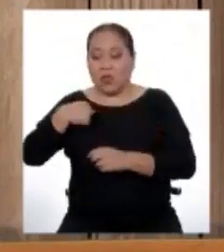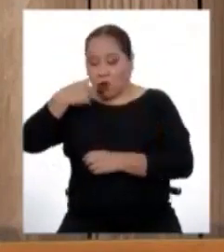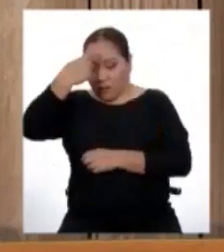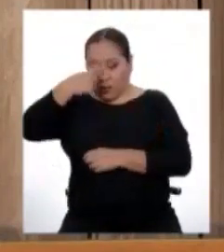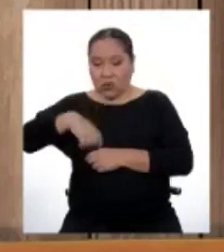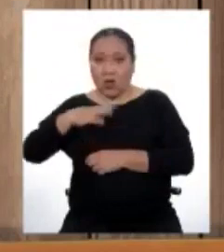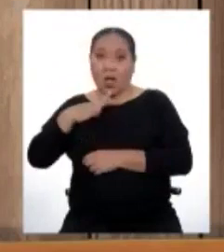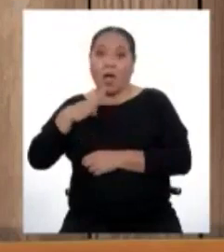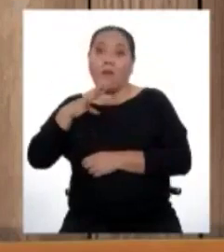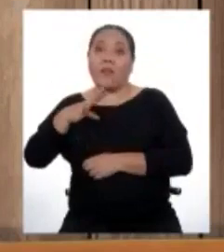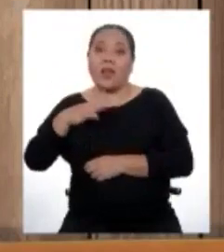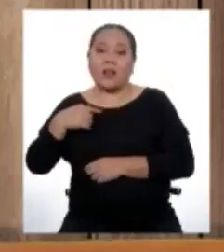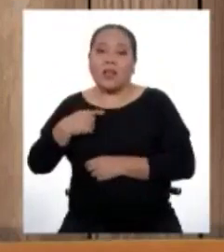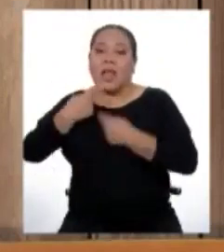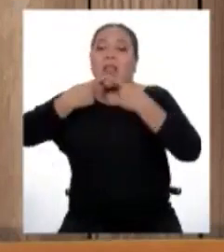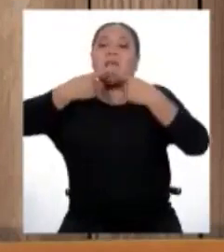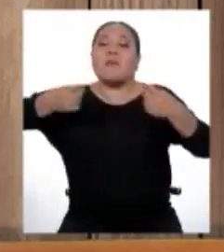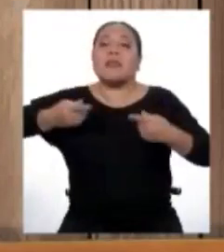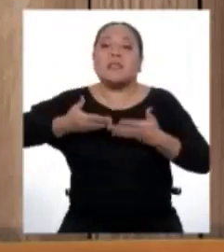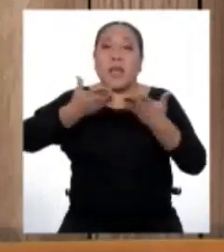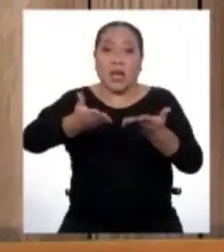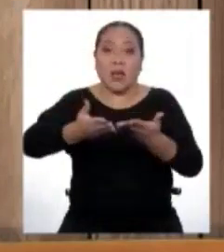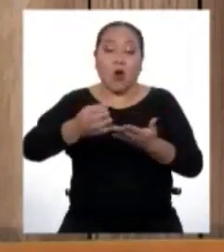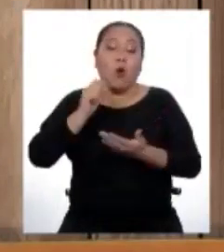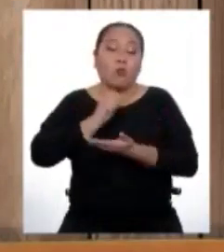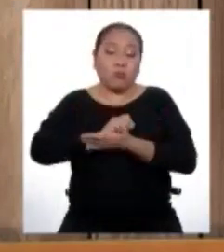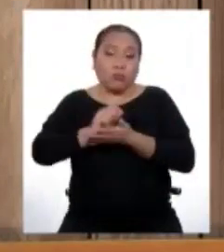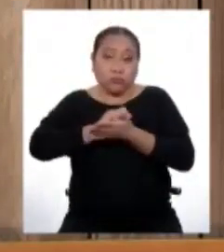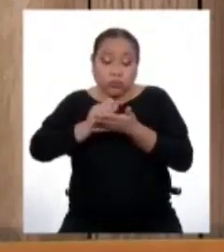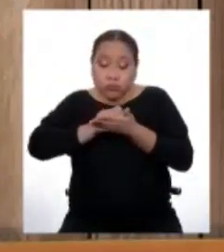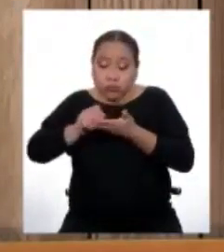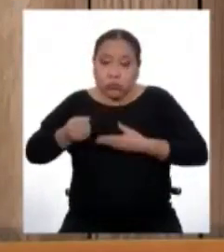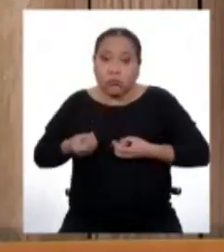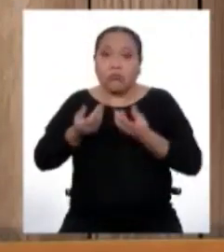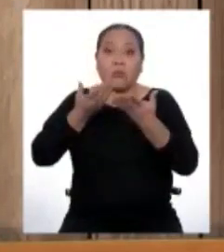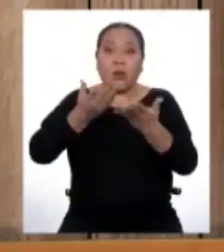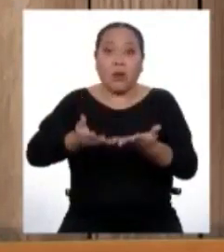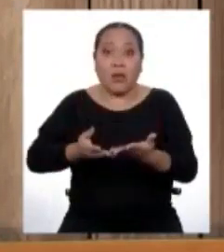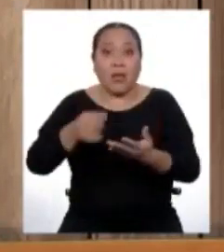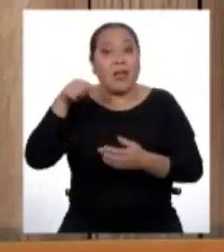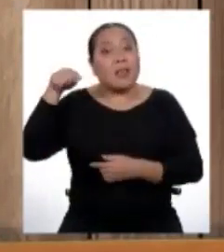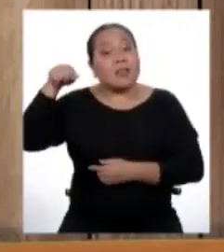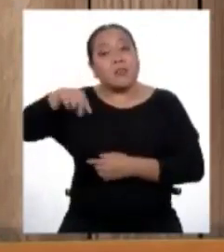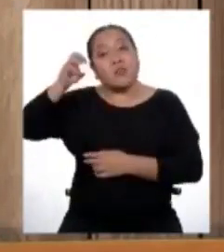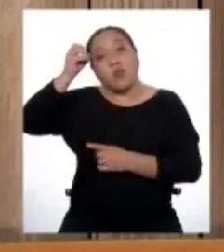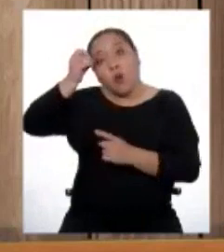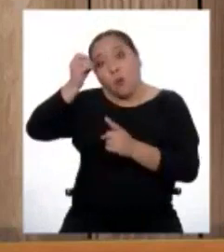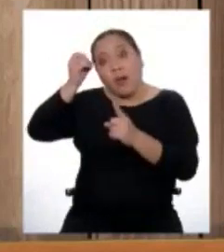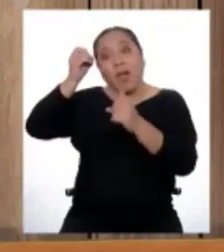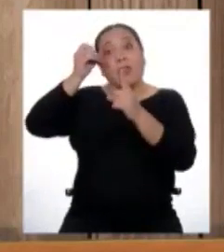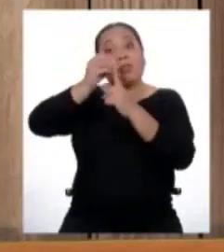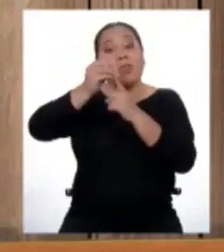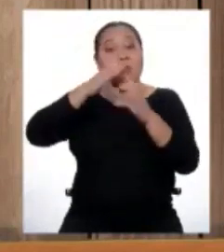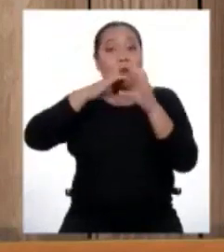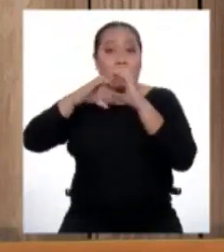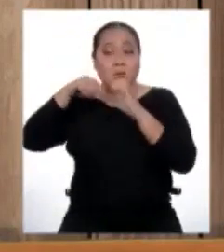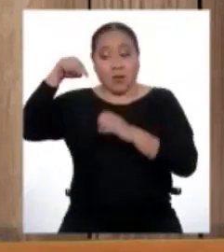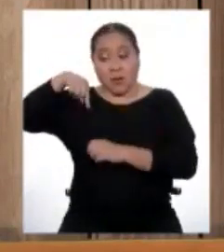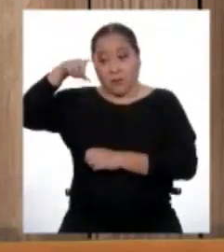al enviar el mensaje. Y puede ser escrito u orante. Según el propósito o la intención del